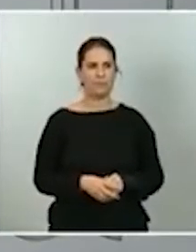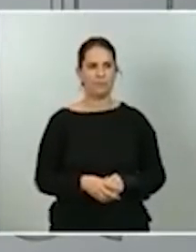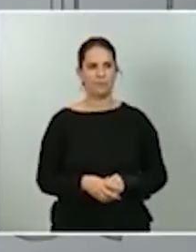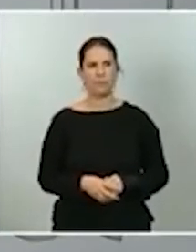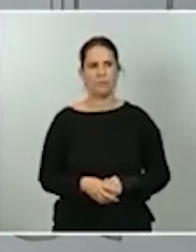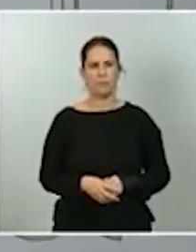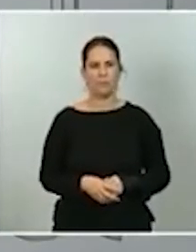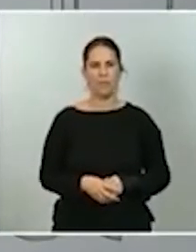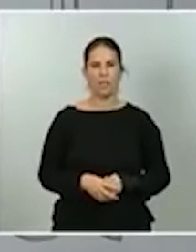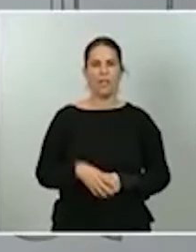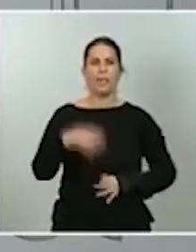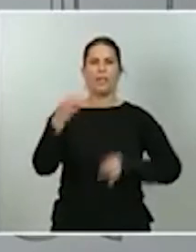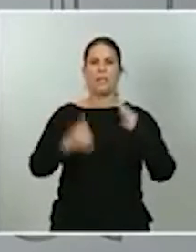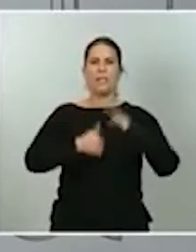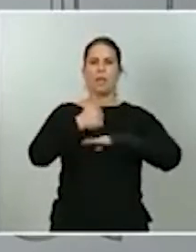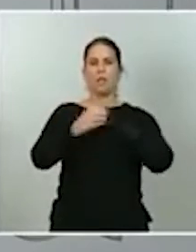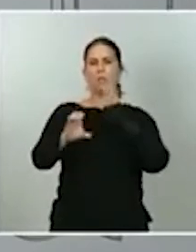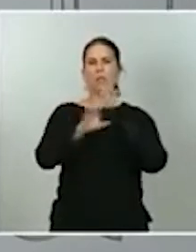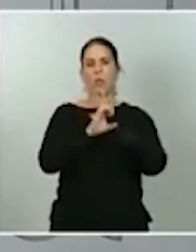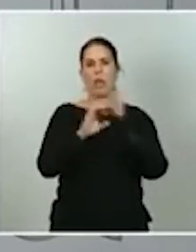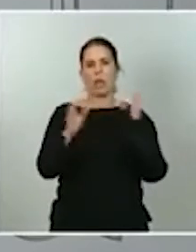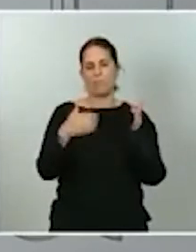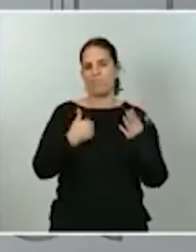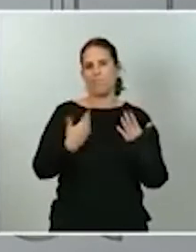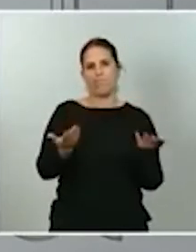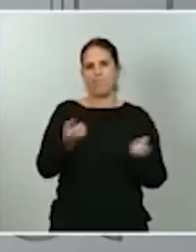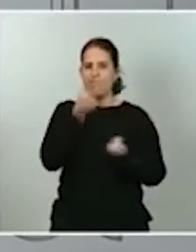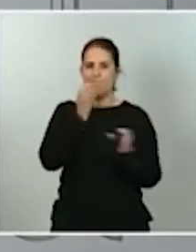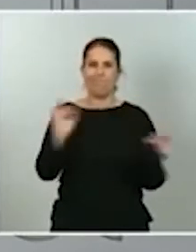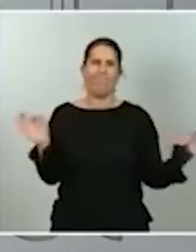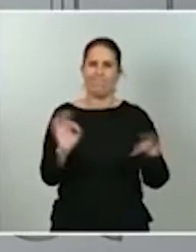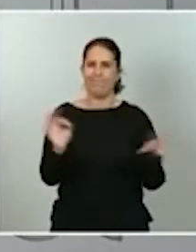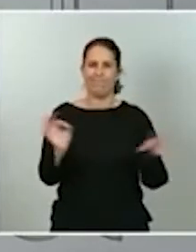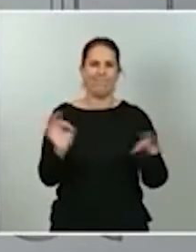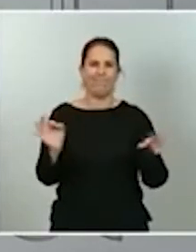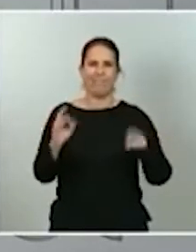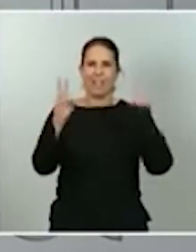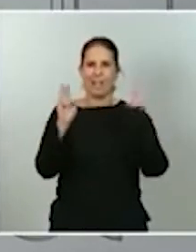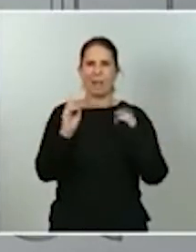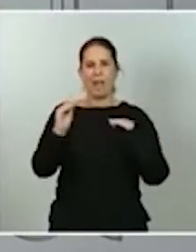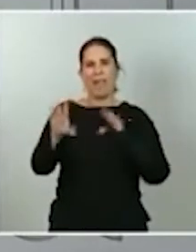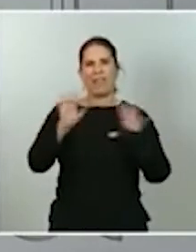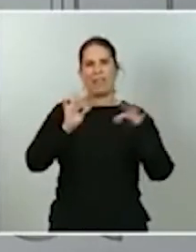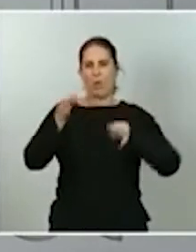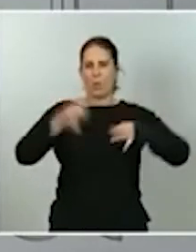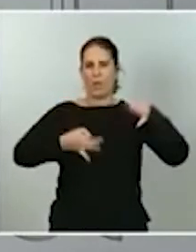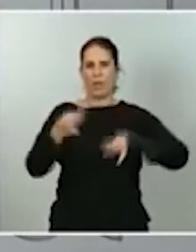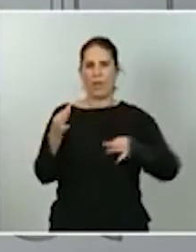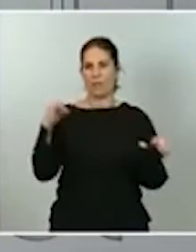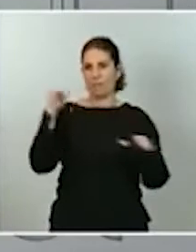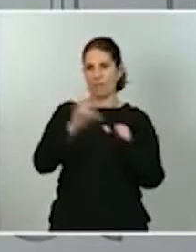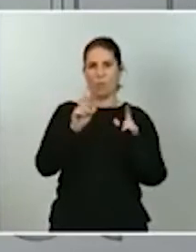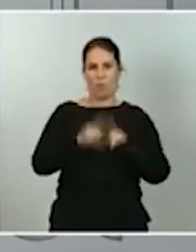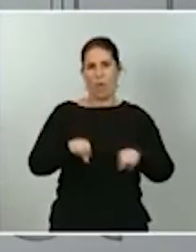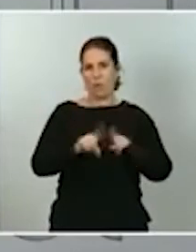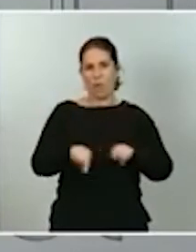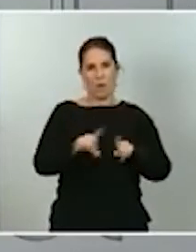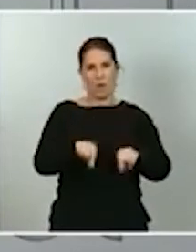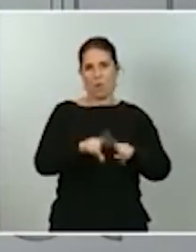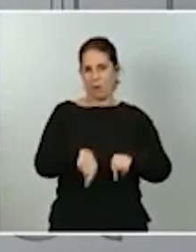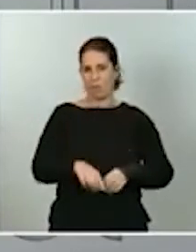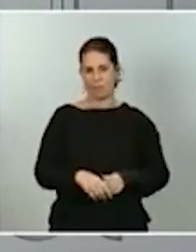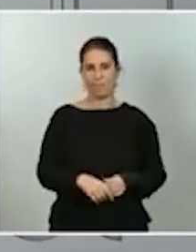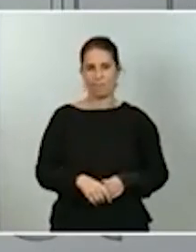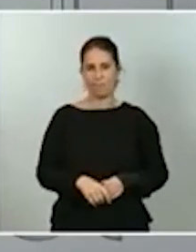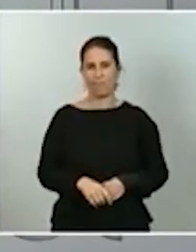Constitucional, el Gobierno no se va a pronunciar sobre las actuaciones judiciales, como viene siendo lo normal en esta sala.